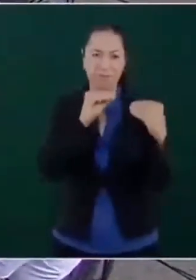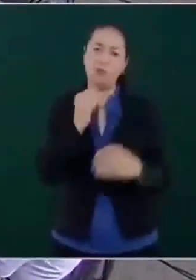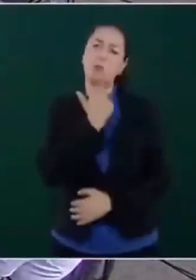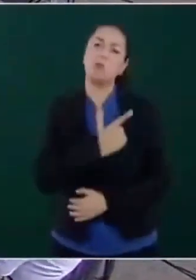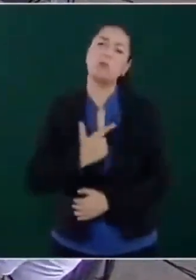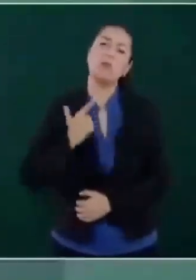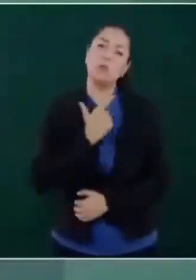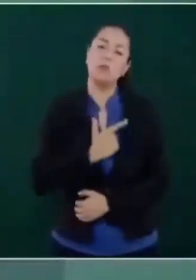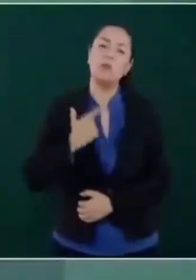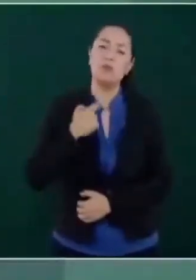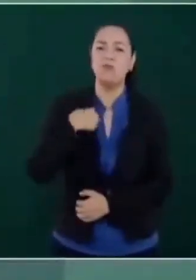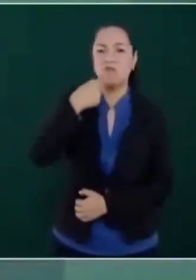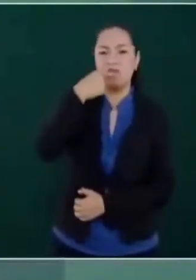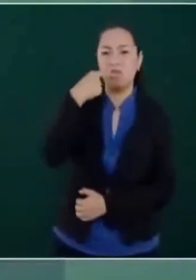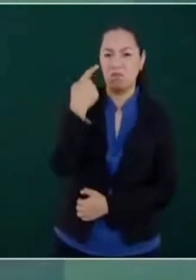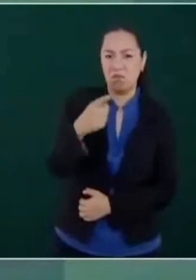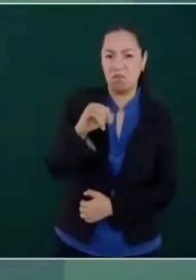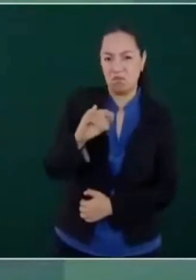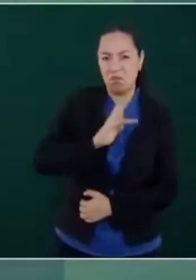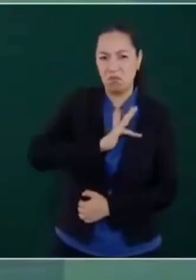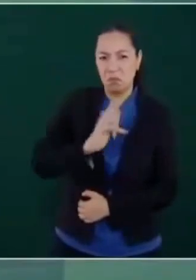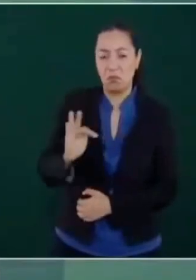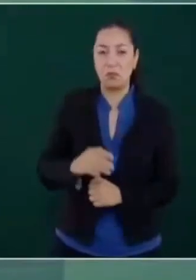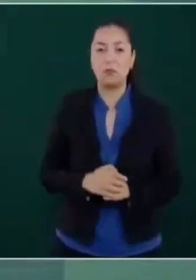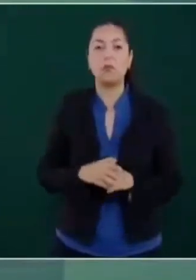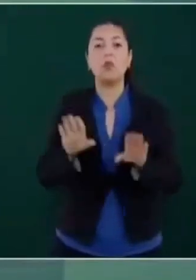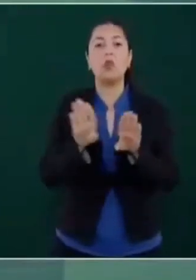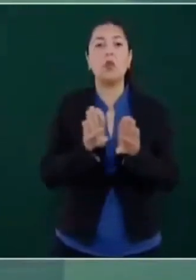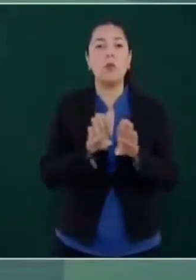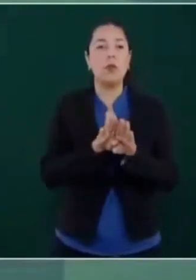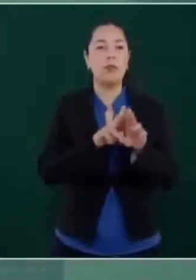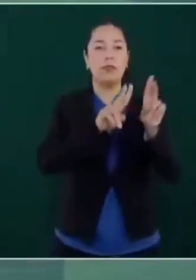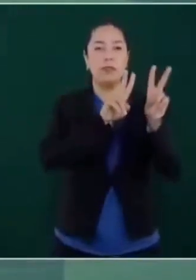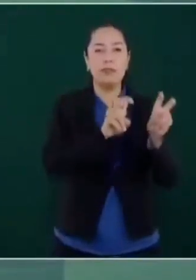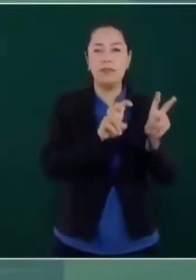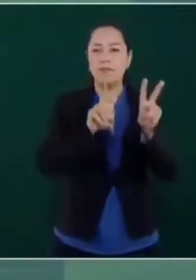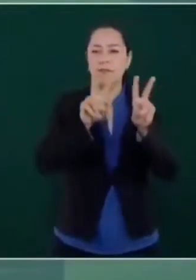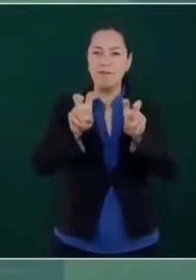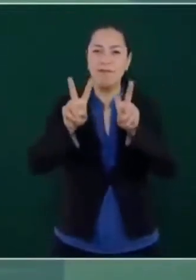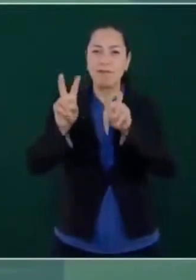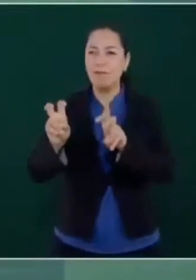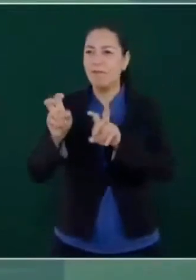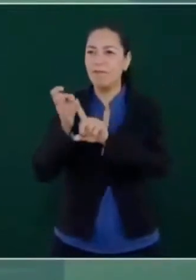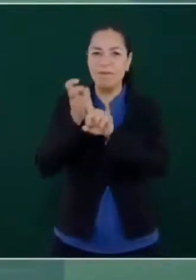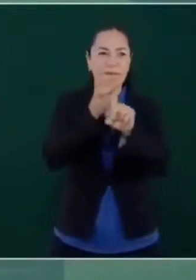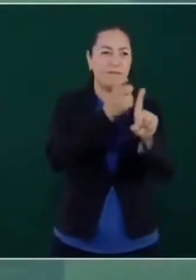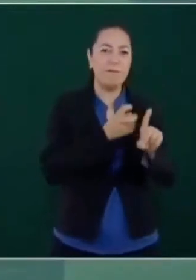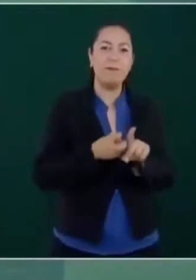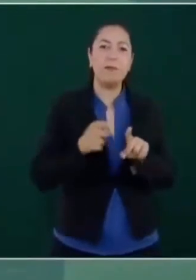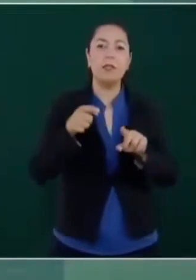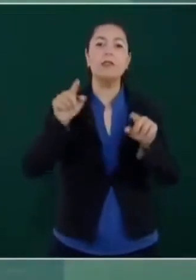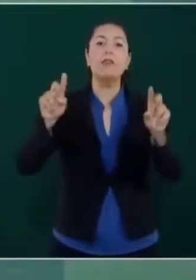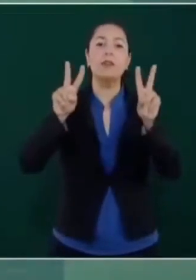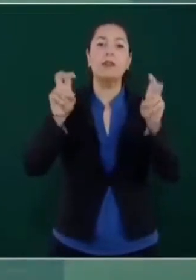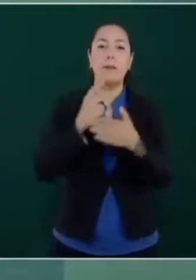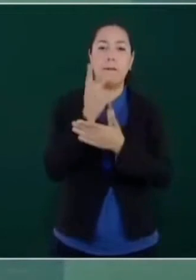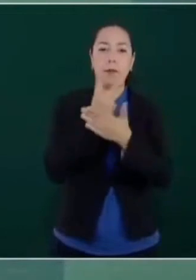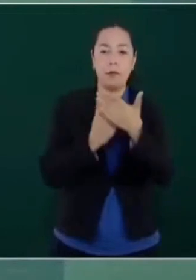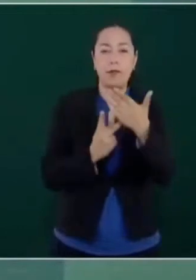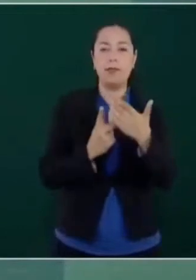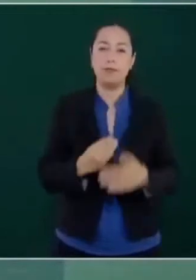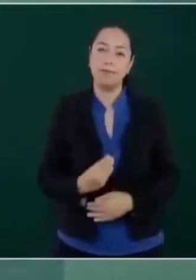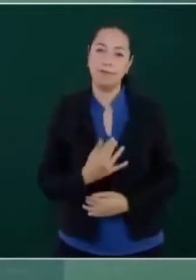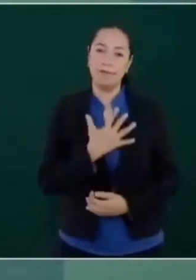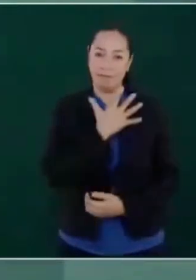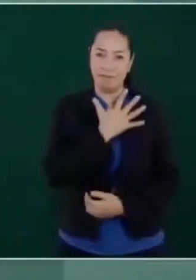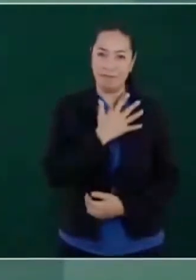es de que ya no se estigmatizan los programas de bienestar. Ya todo